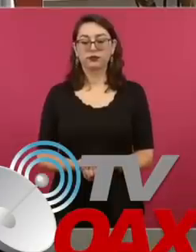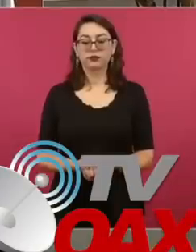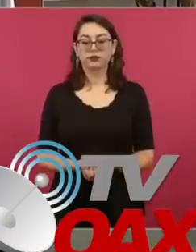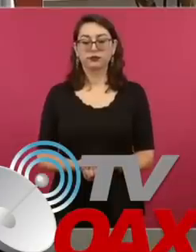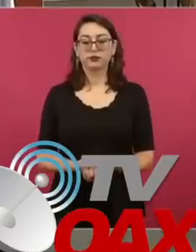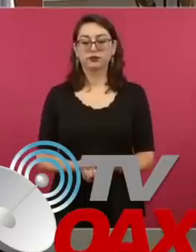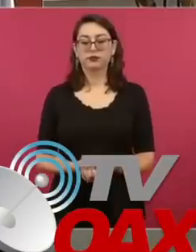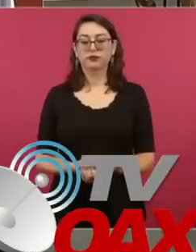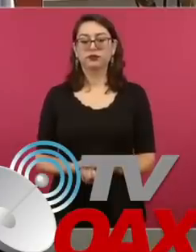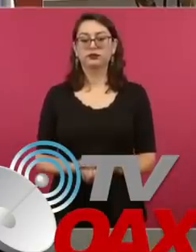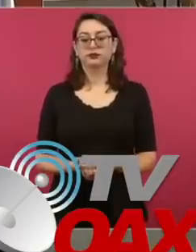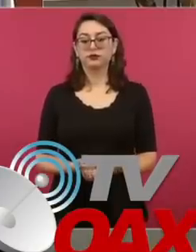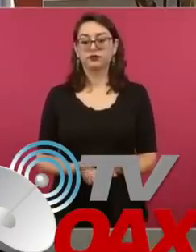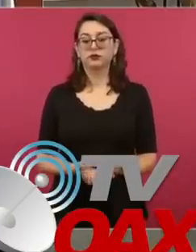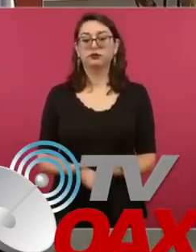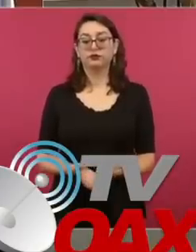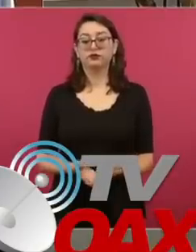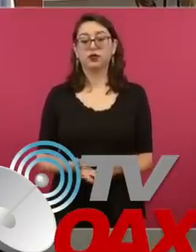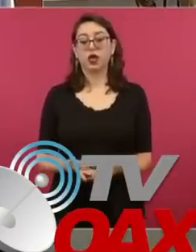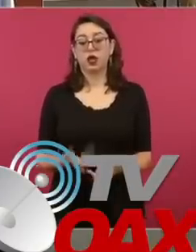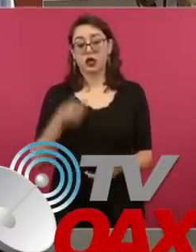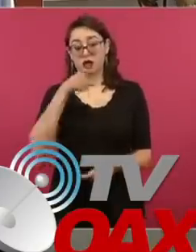¿Qué les estamos planteando?